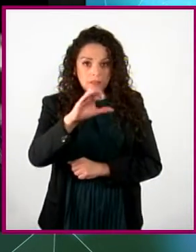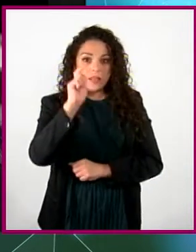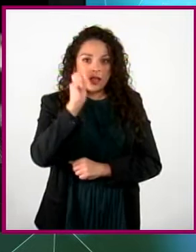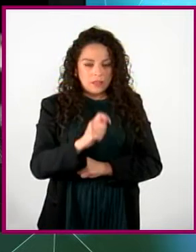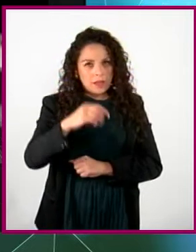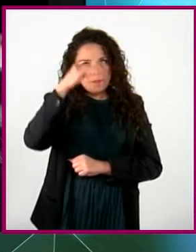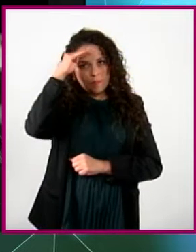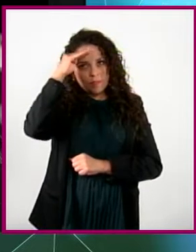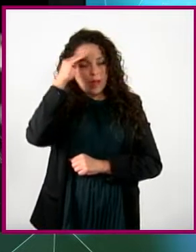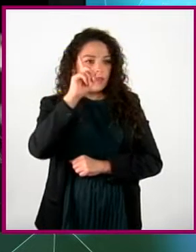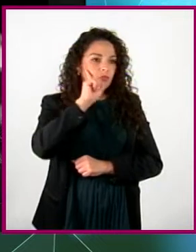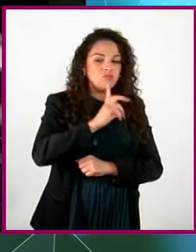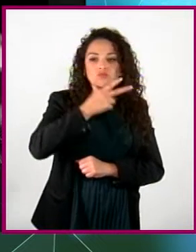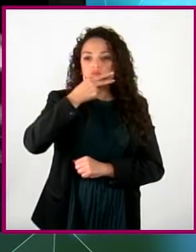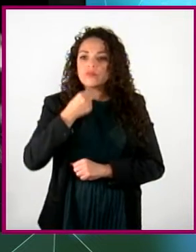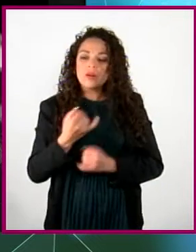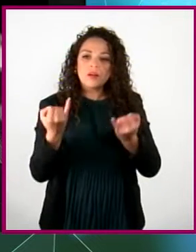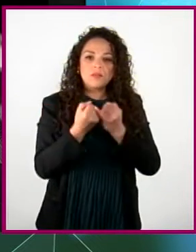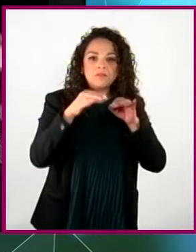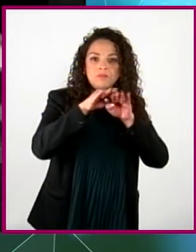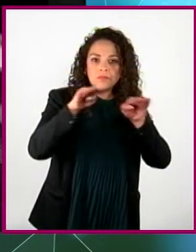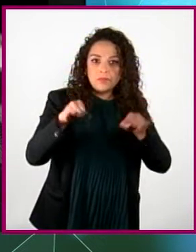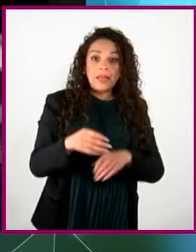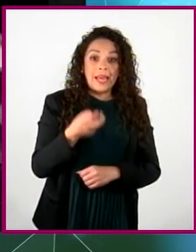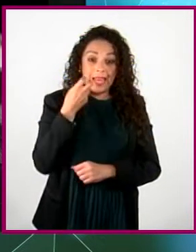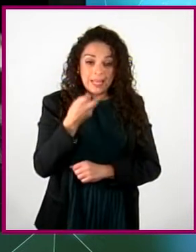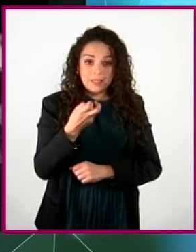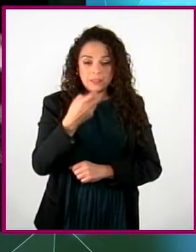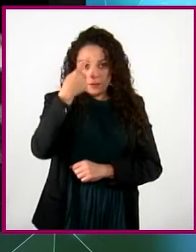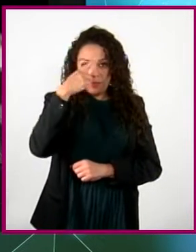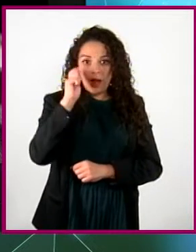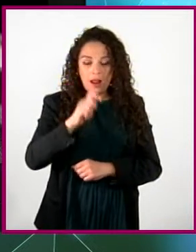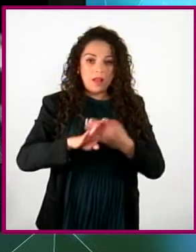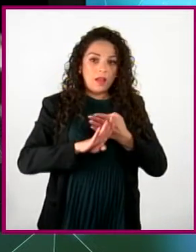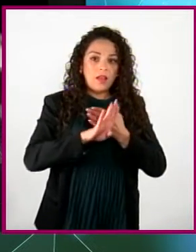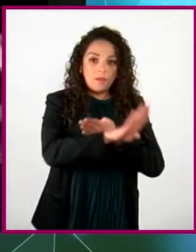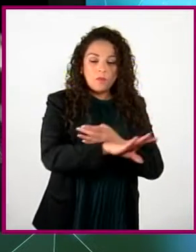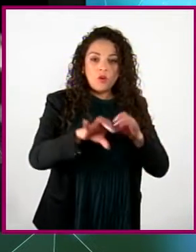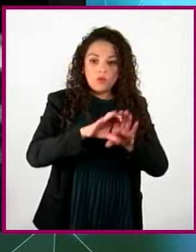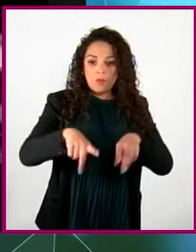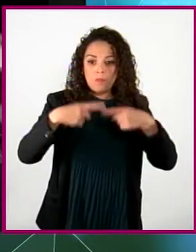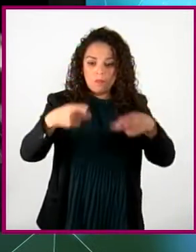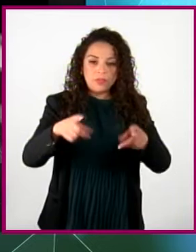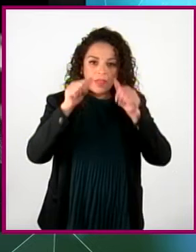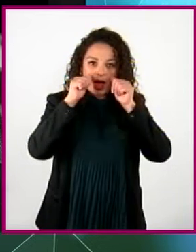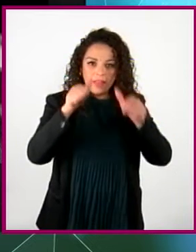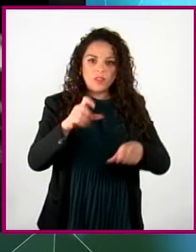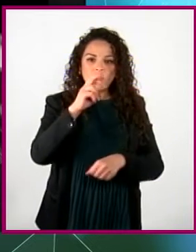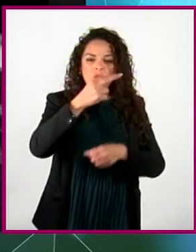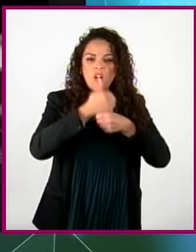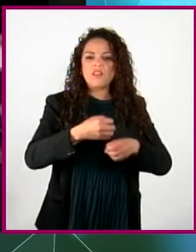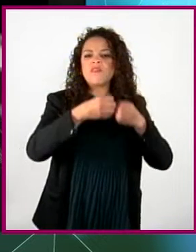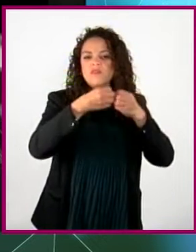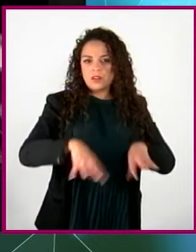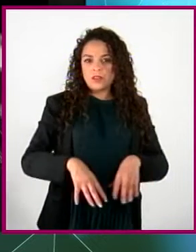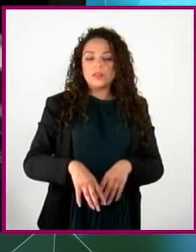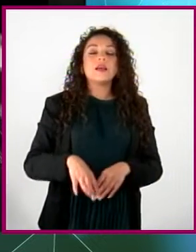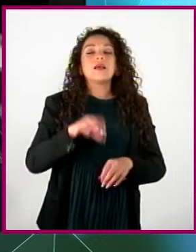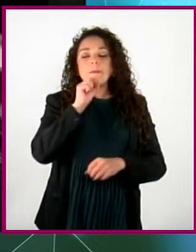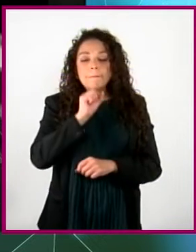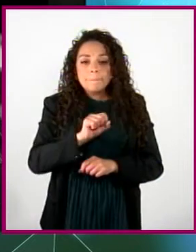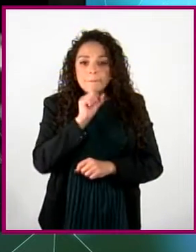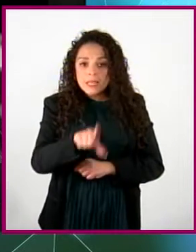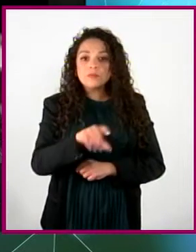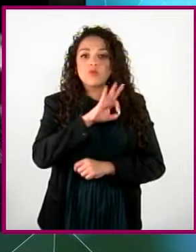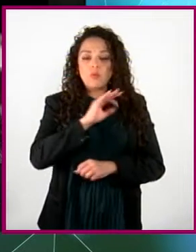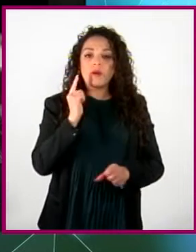y desde la perspectiva de las masculinidades, no solo para prevenir y atender la violencia ejercida, sino también a cómo identificar y manejar